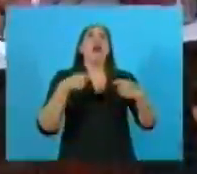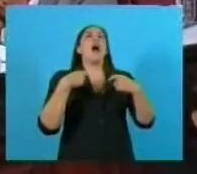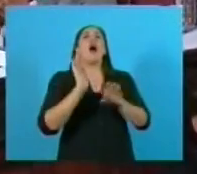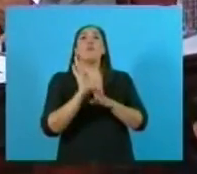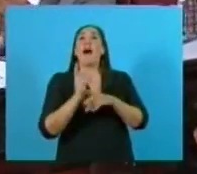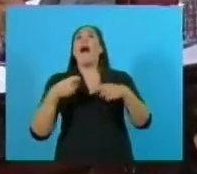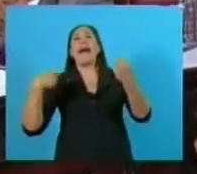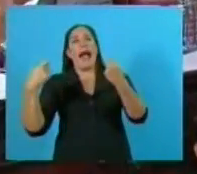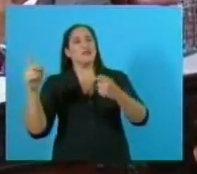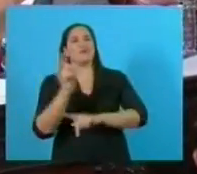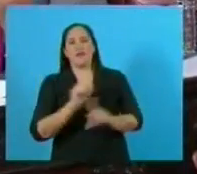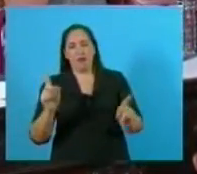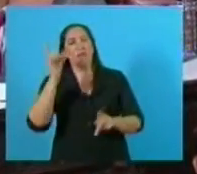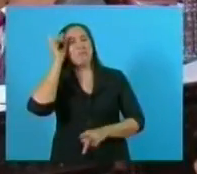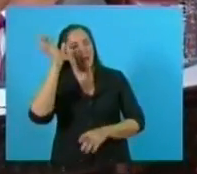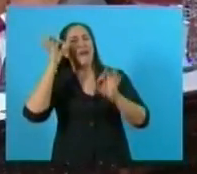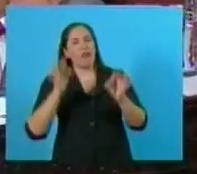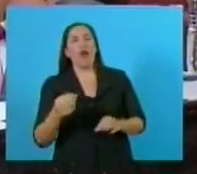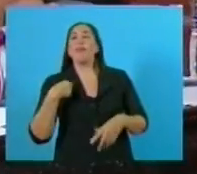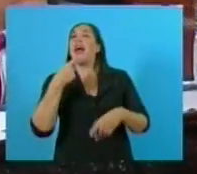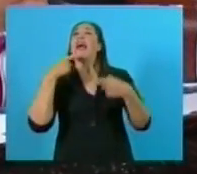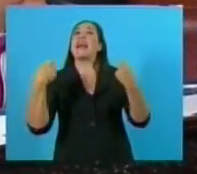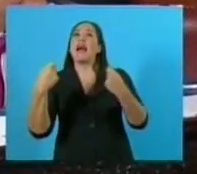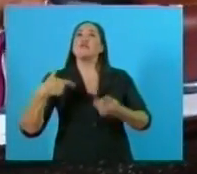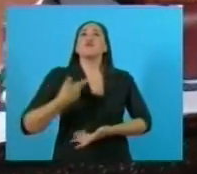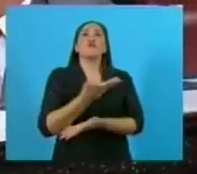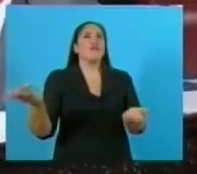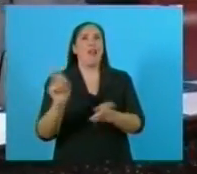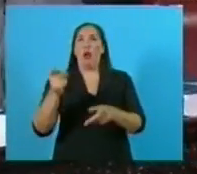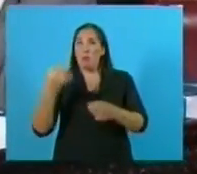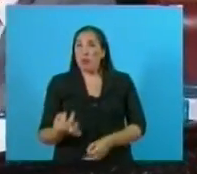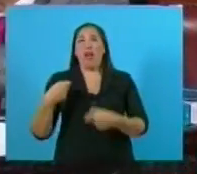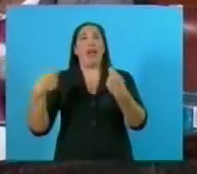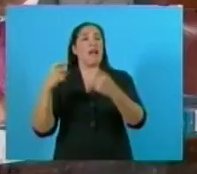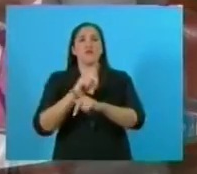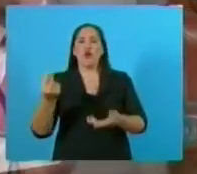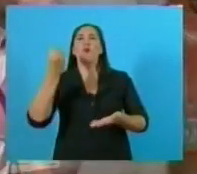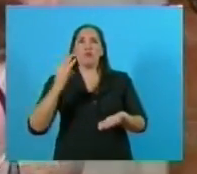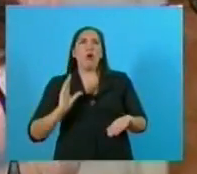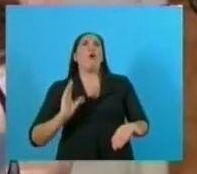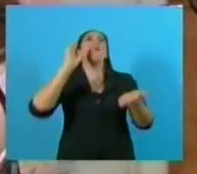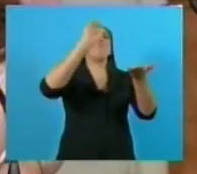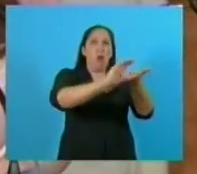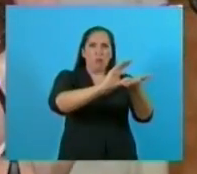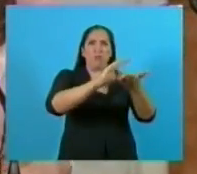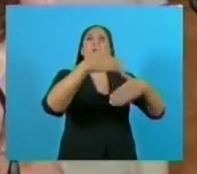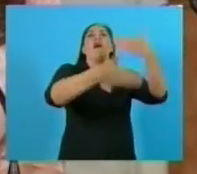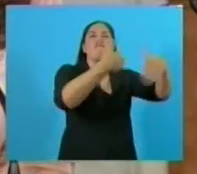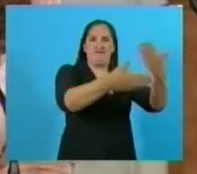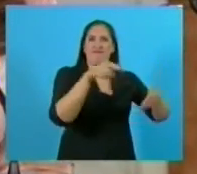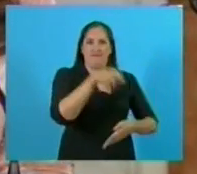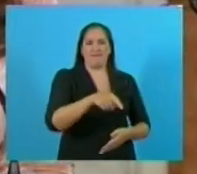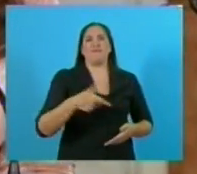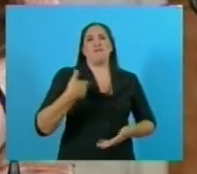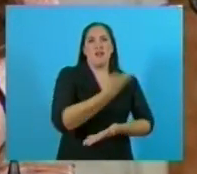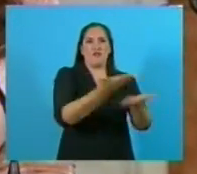en inversión social, perdón, perdón por lo de gasto social, en inversión social. Y también, junto a esto,